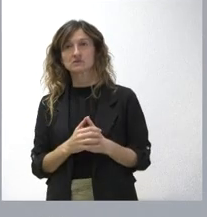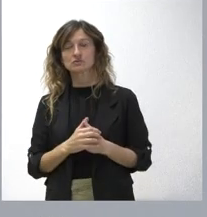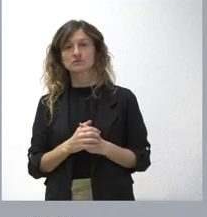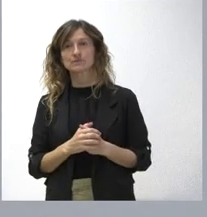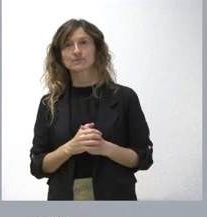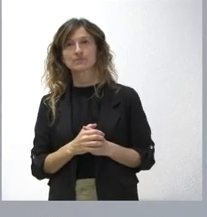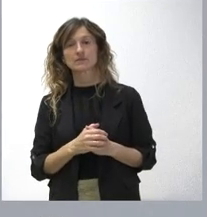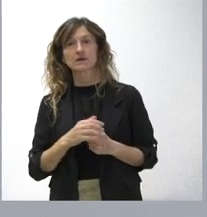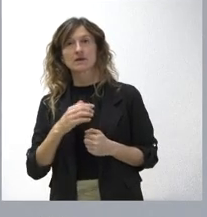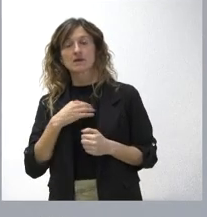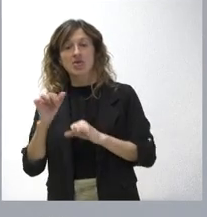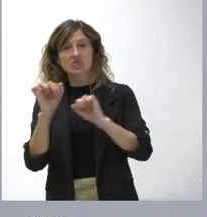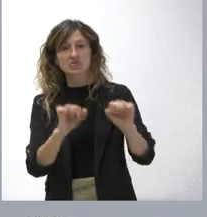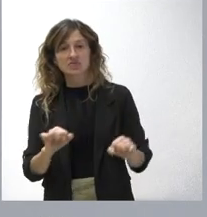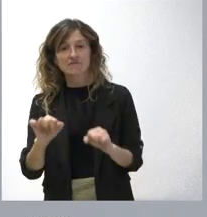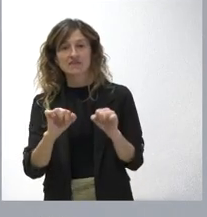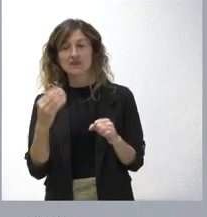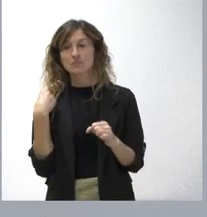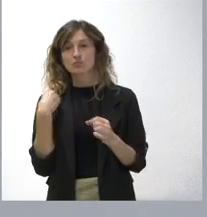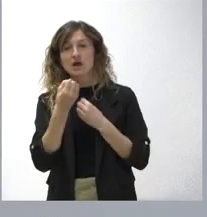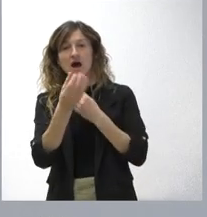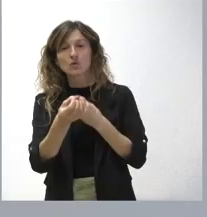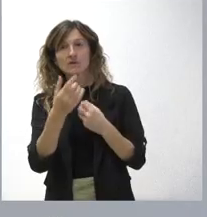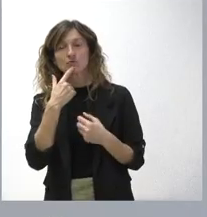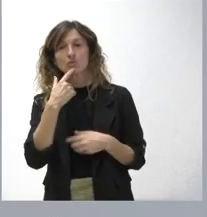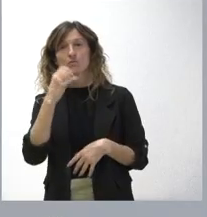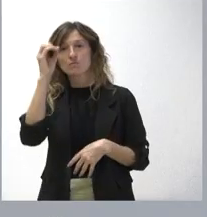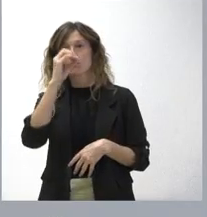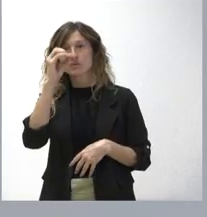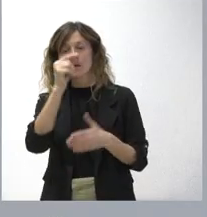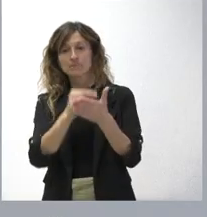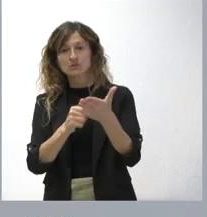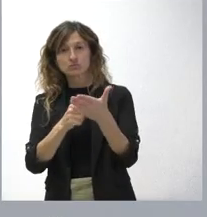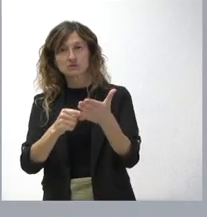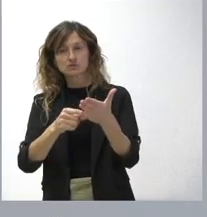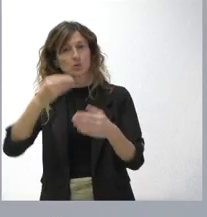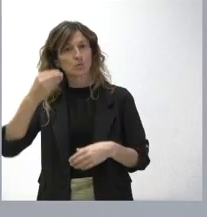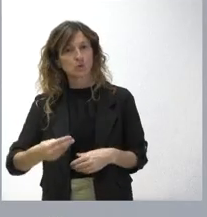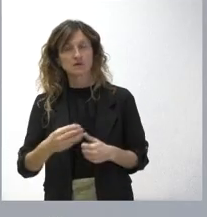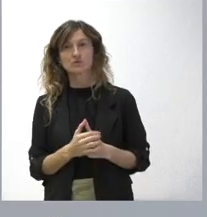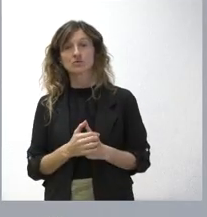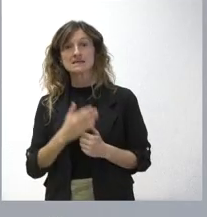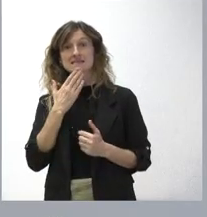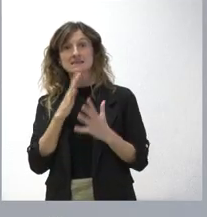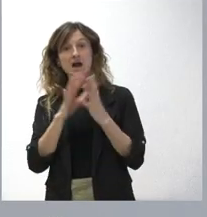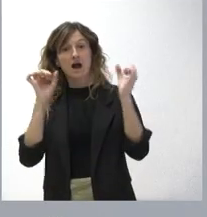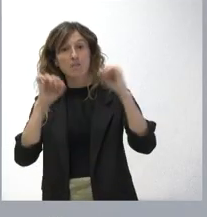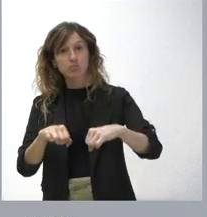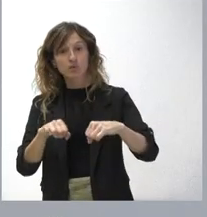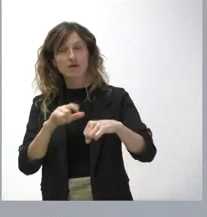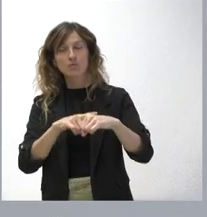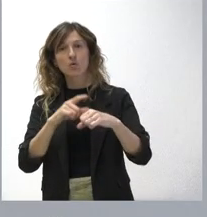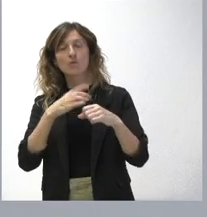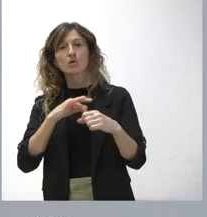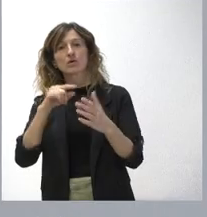argumentos que podemos defender? Que usted preguntaba. Básicamente que estamos ante un buen presupuesto, un buen presupuesto que, si se aprueba, va a permitir bajar